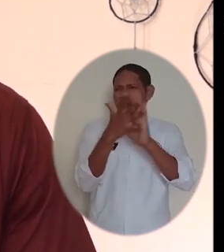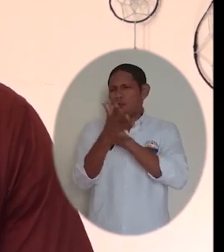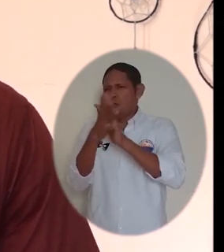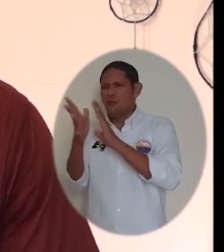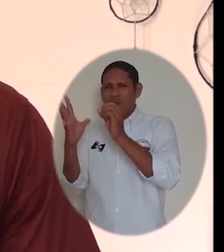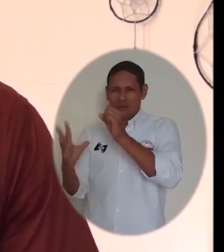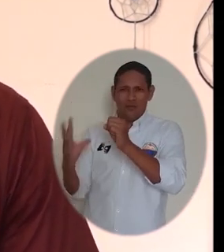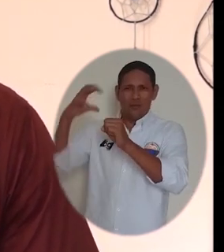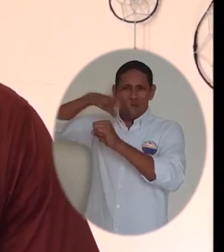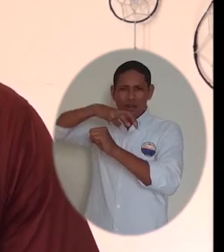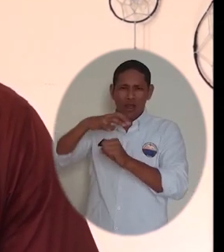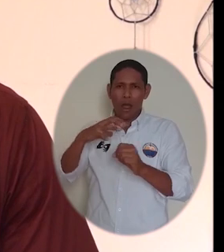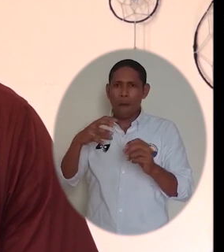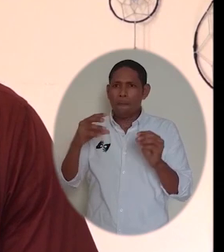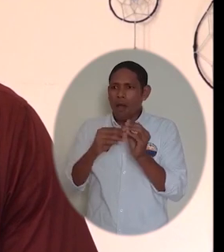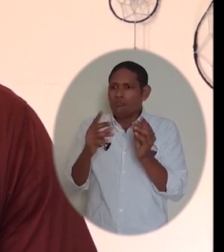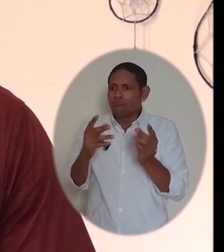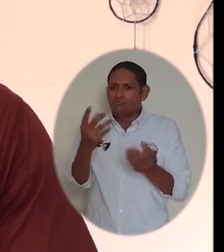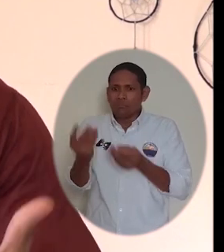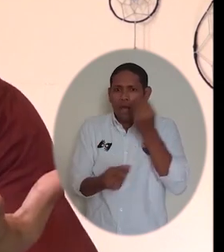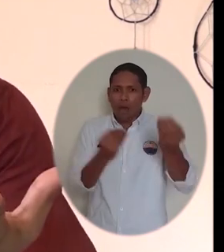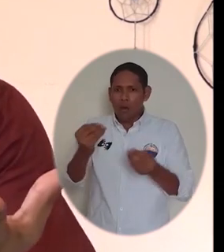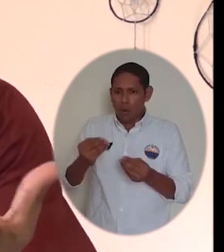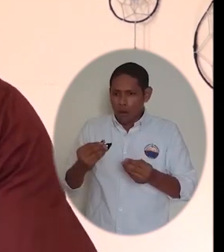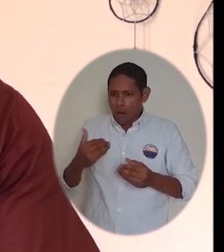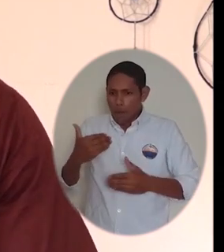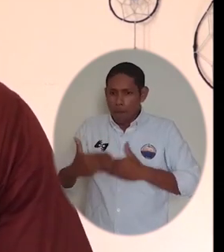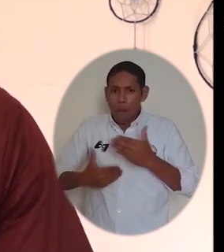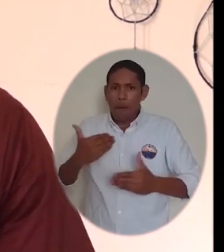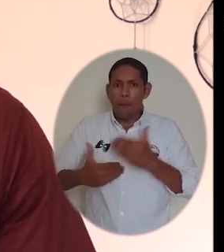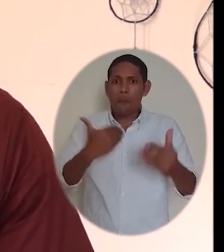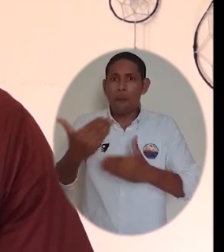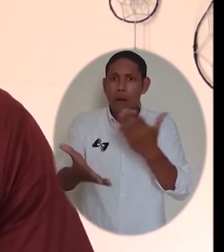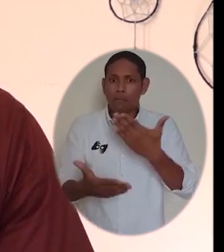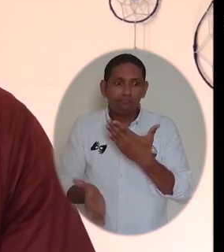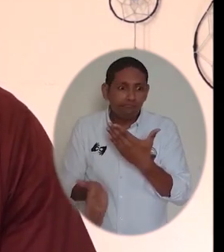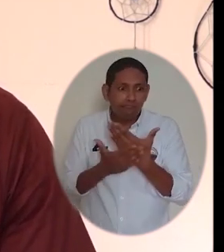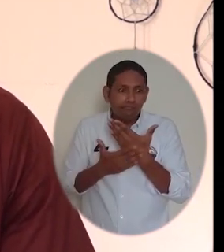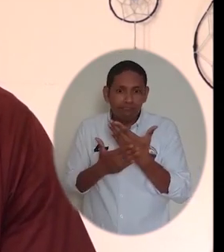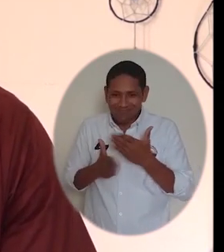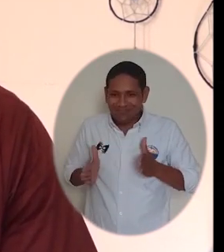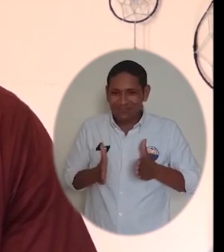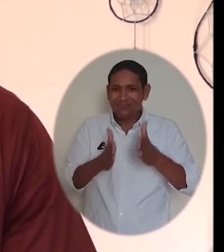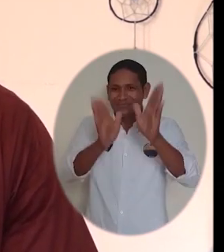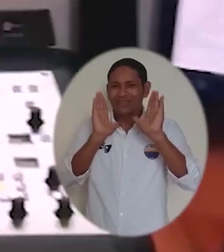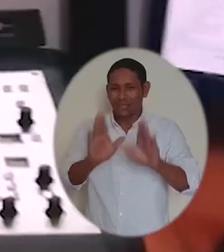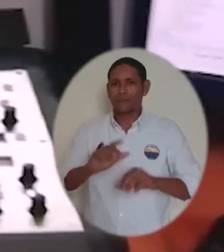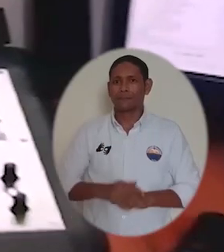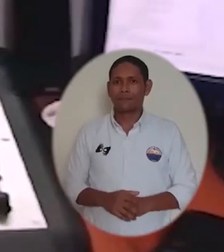información relacionada con el COVID-19 y rutas para avanzar en medio de la pandemia.